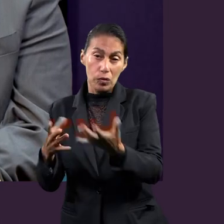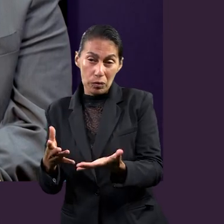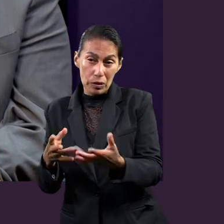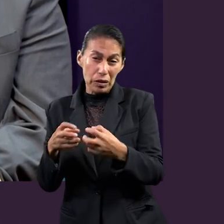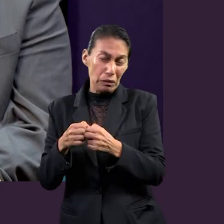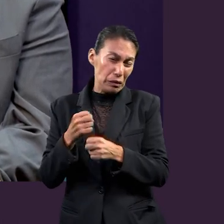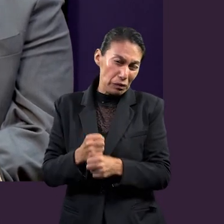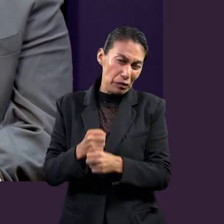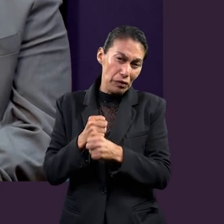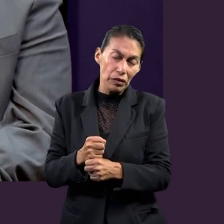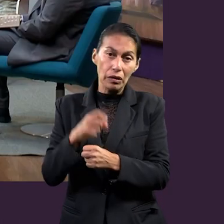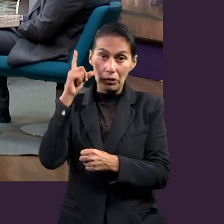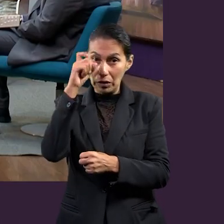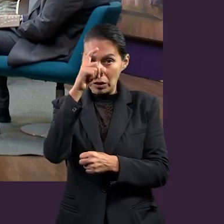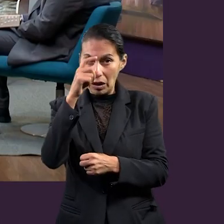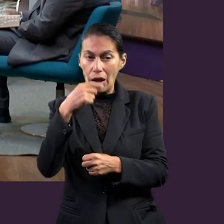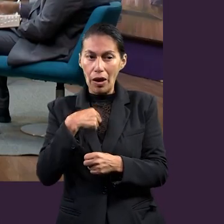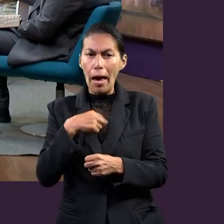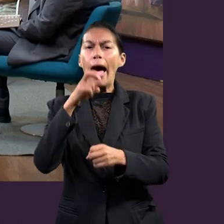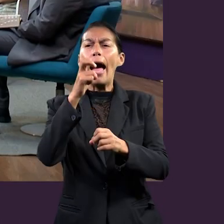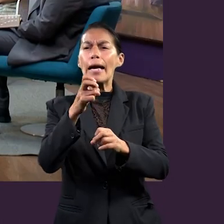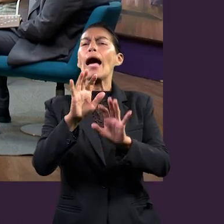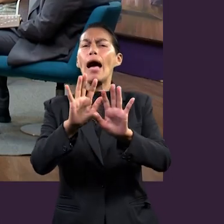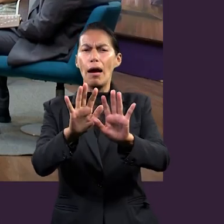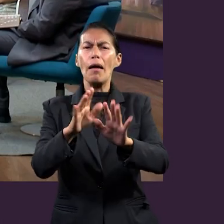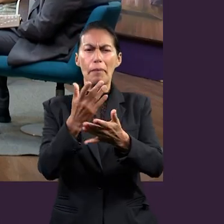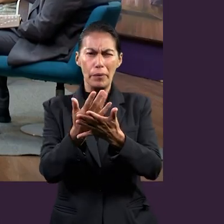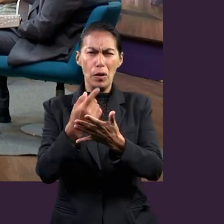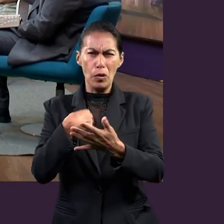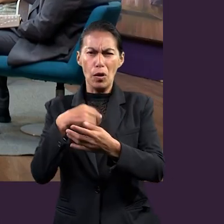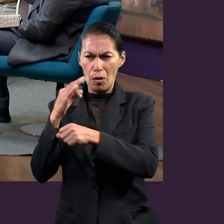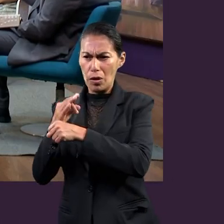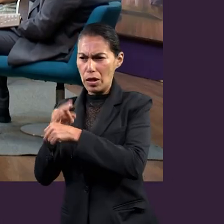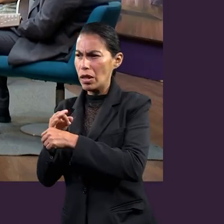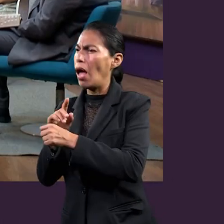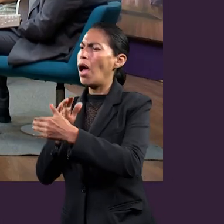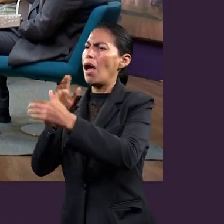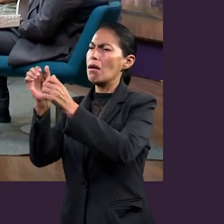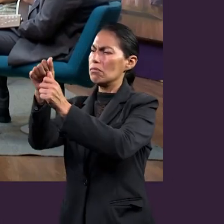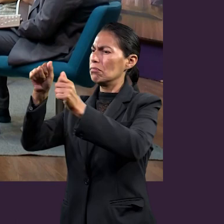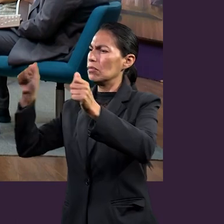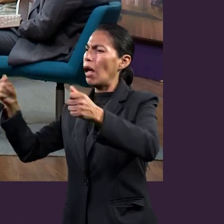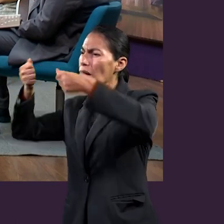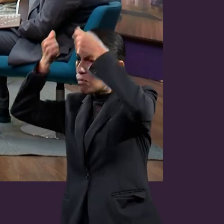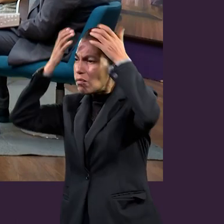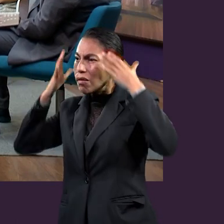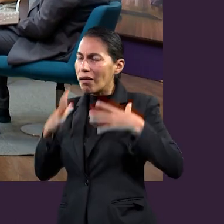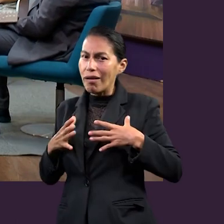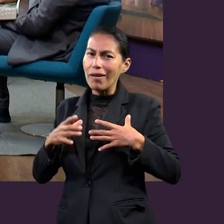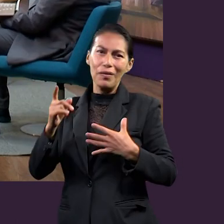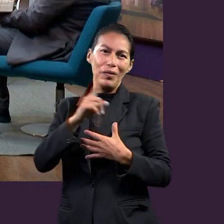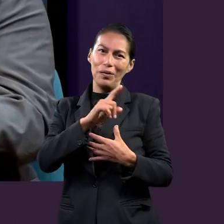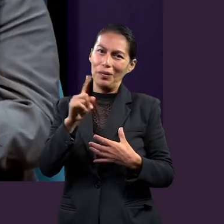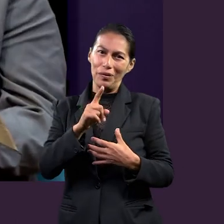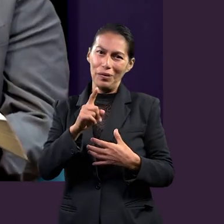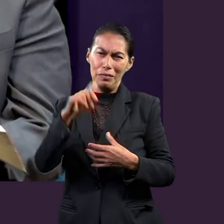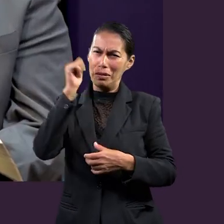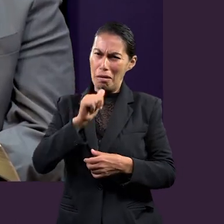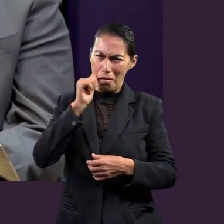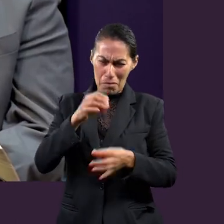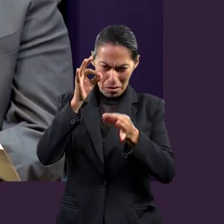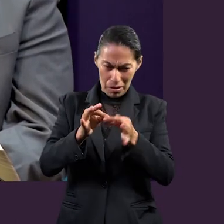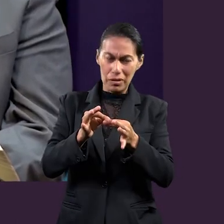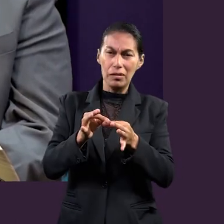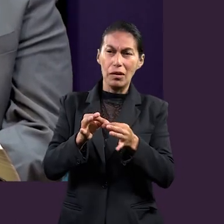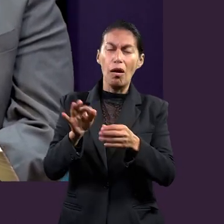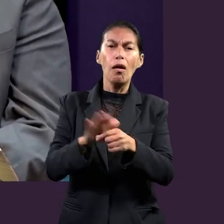como la tribulación final. Entonces, no es que ese día vamos a llegar a decir, ah sí, ahora sí voy a llegar al clóset y me a poner